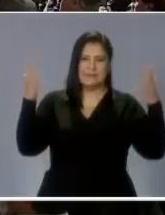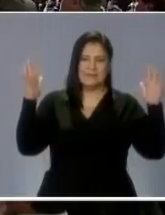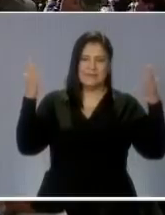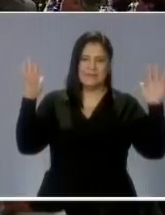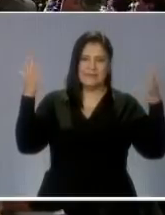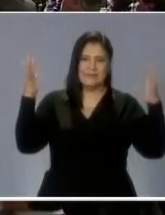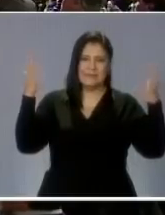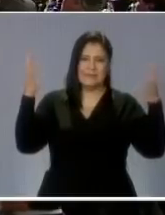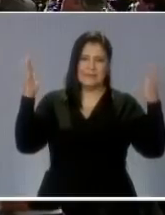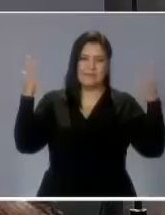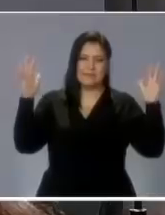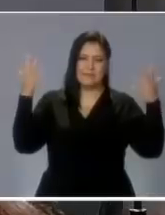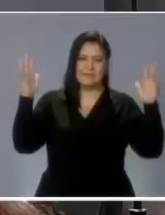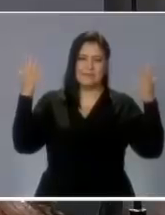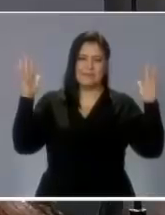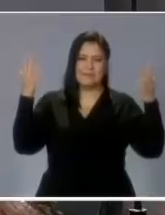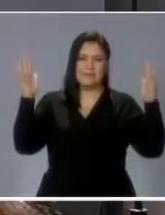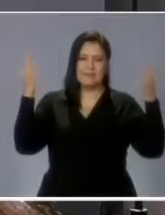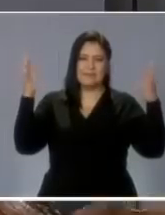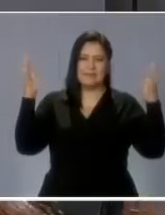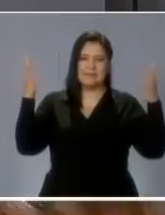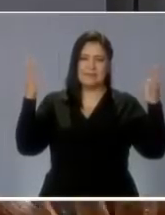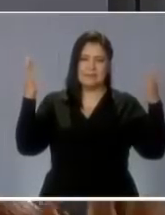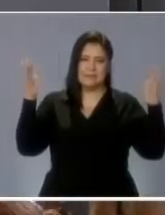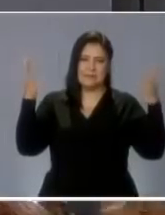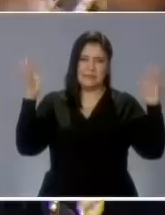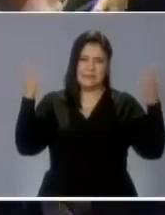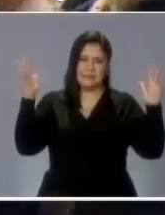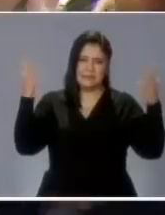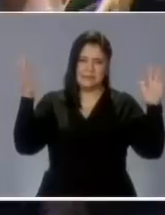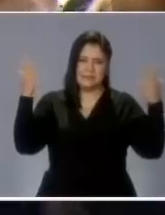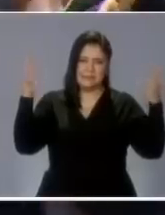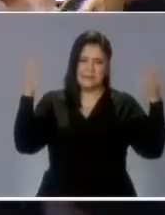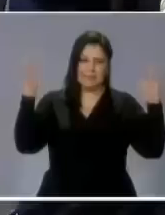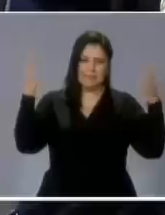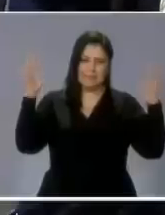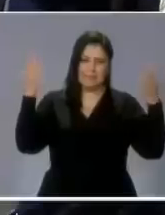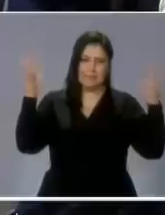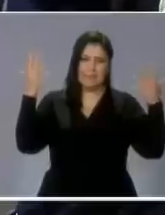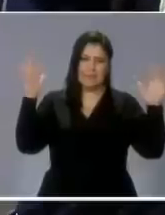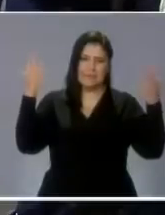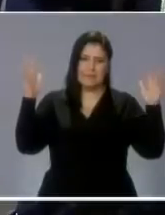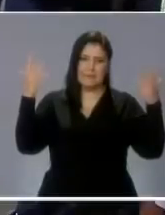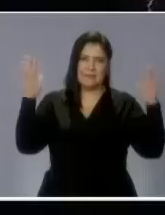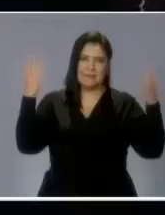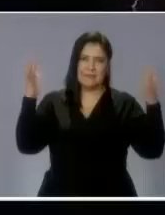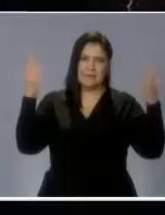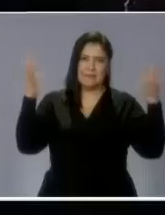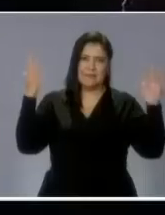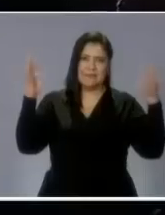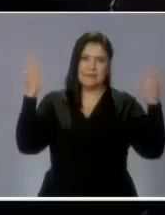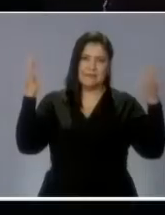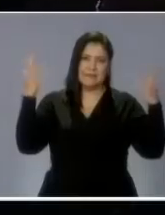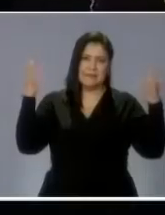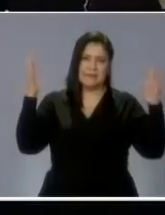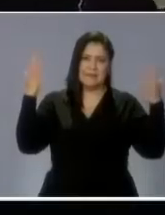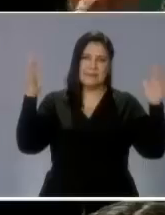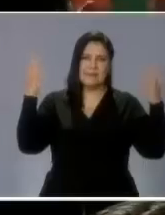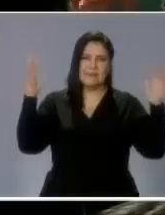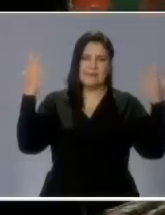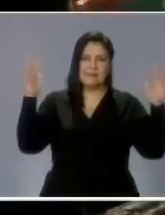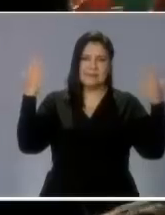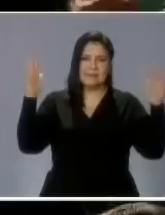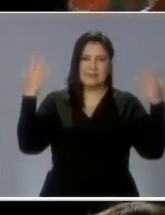se impulsó una política de vivienda dedicada a promover la construcción de viviendas más grandes y ubicadas cerca de lugares de